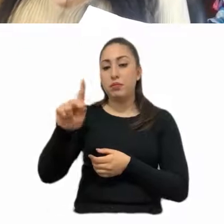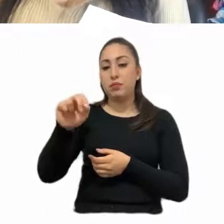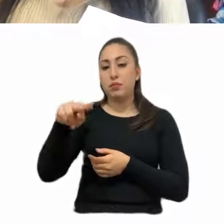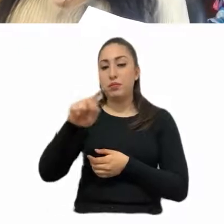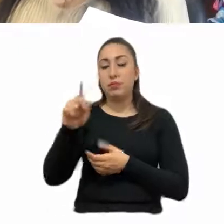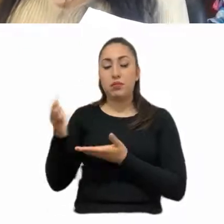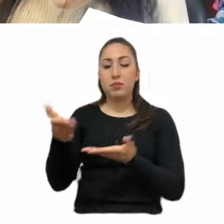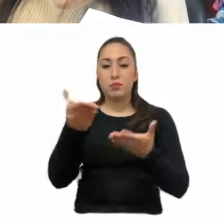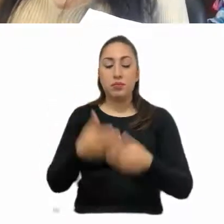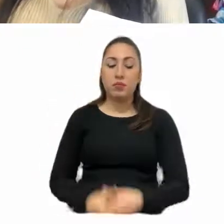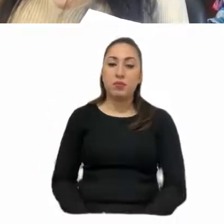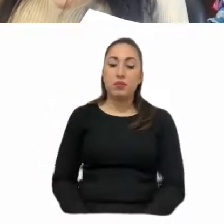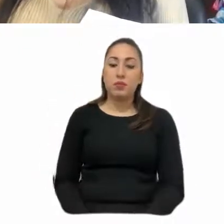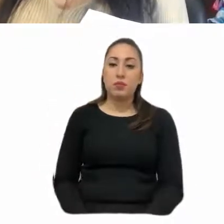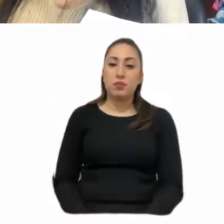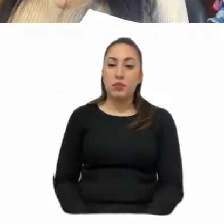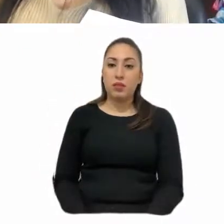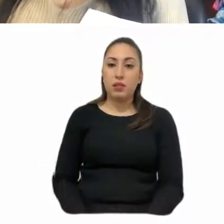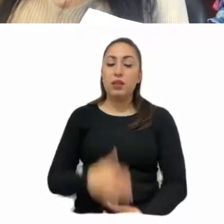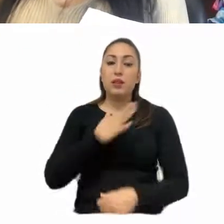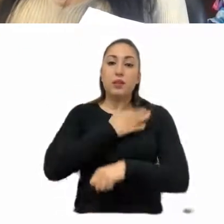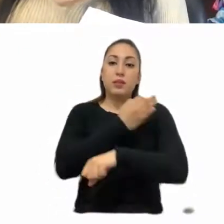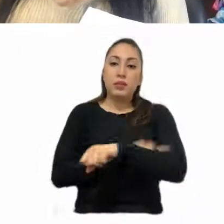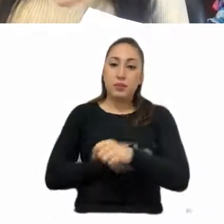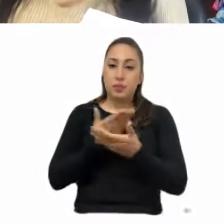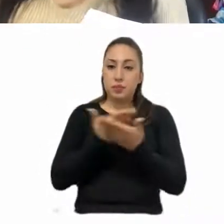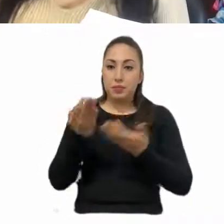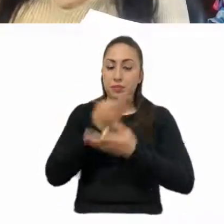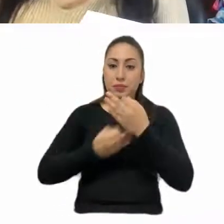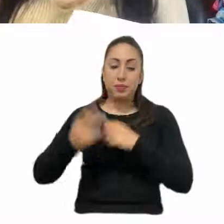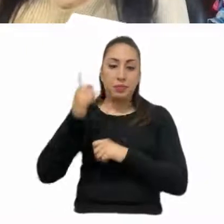Muchas gracias, diputada secretaria. Buenas tardes, compañeras diputadas y diputados.